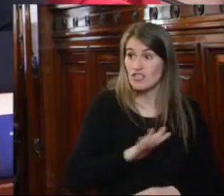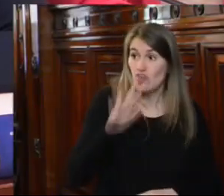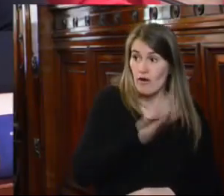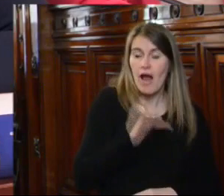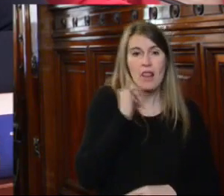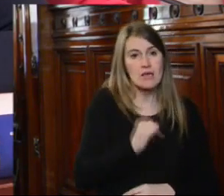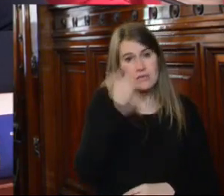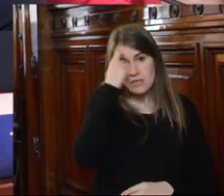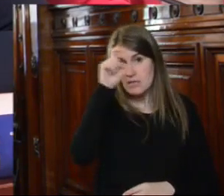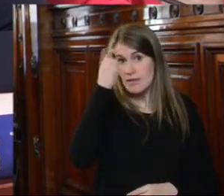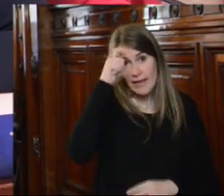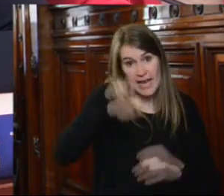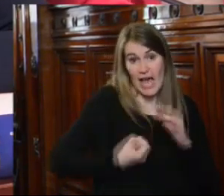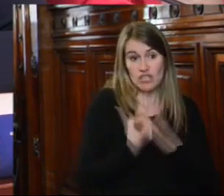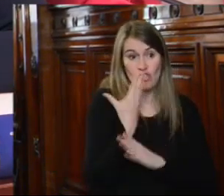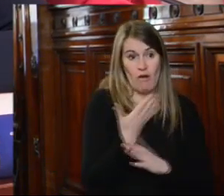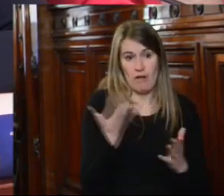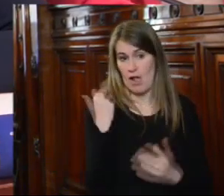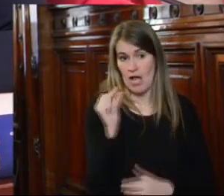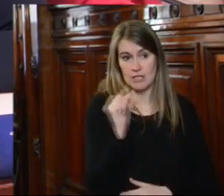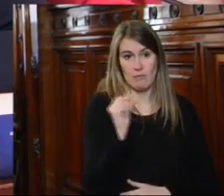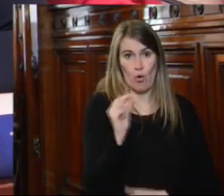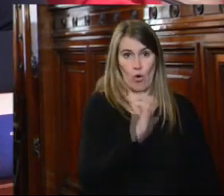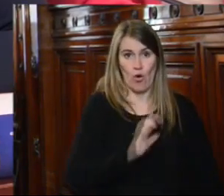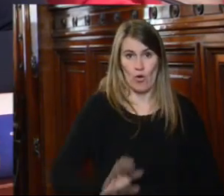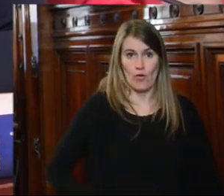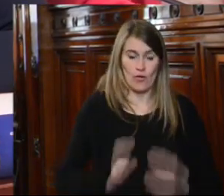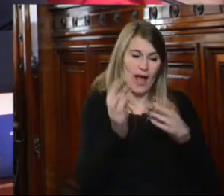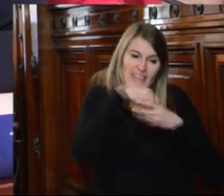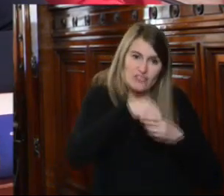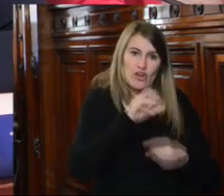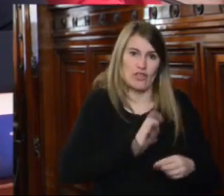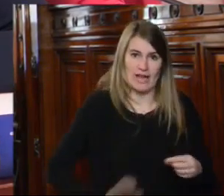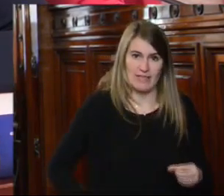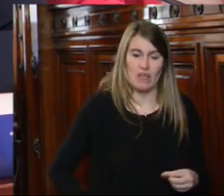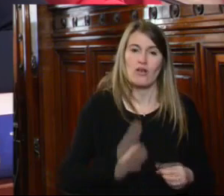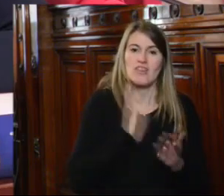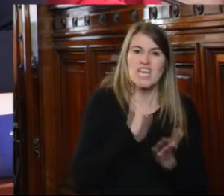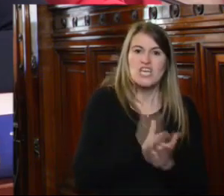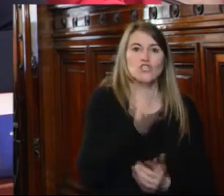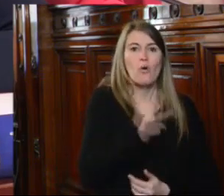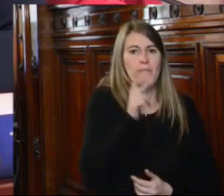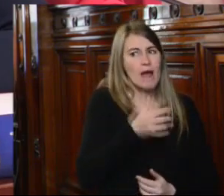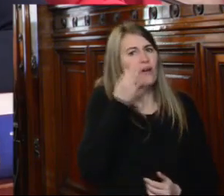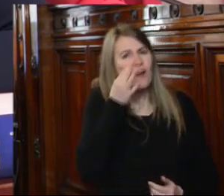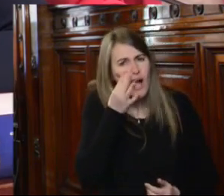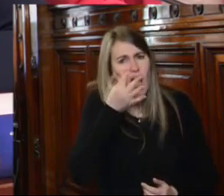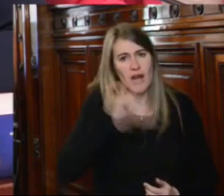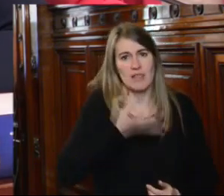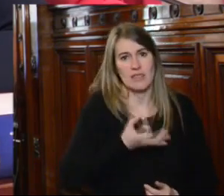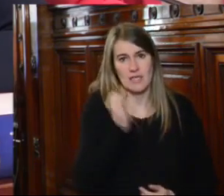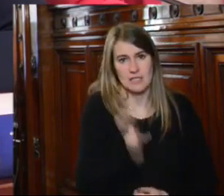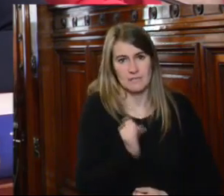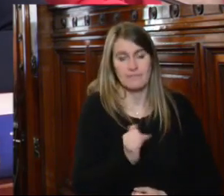de creación más reciente dentro de la estructura del Estado con cometidos de garantía de derechos humanos por lo cual reconocemos